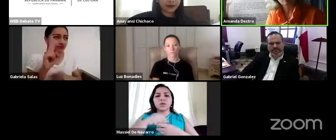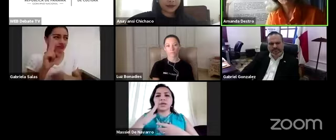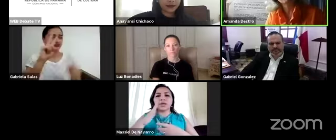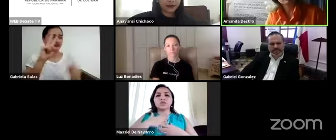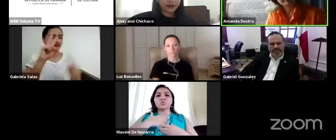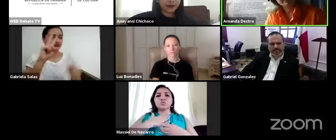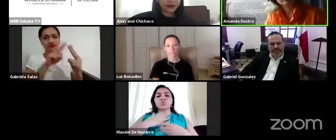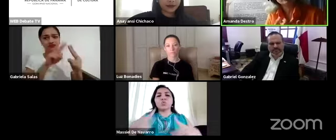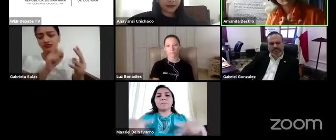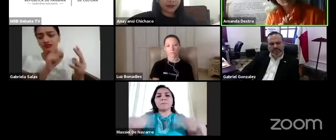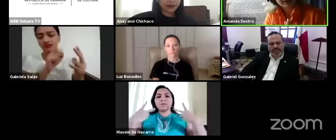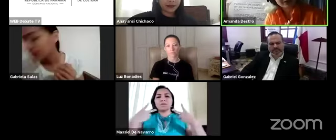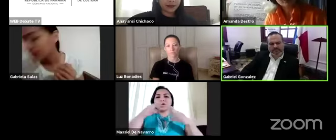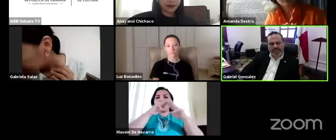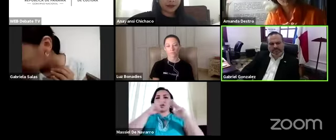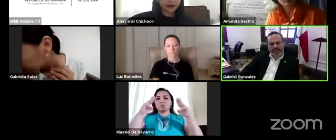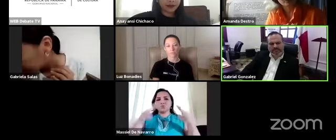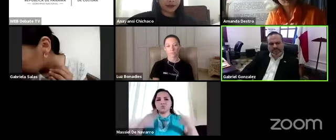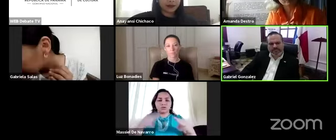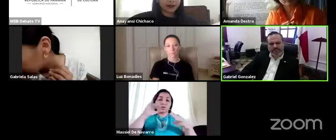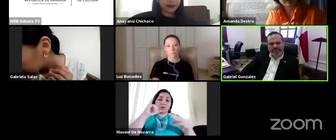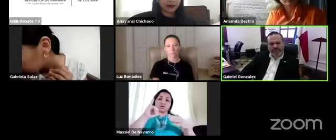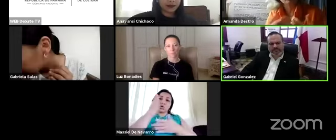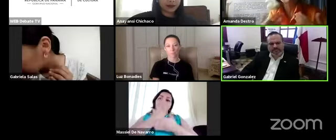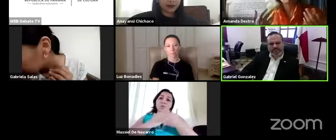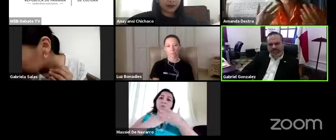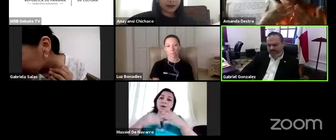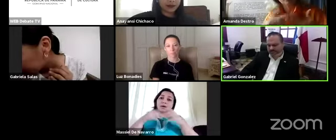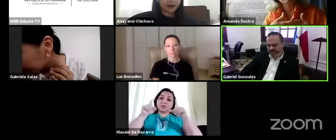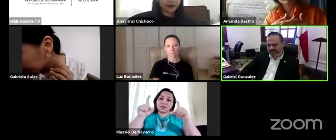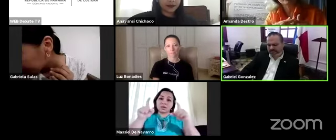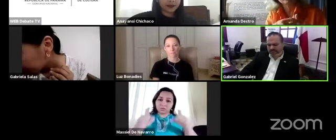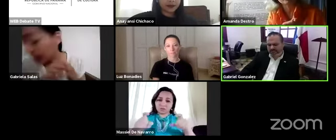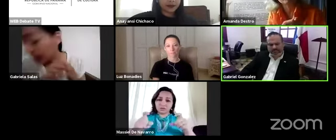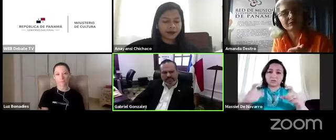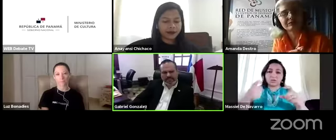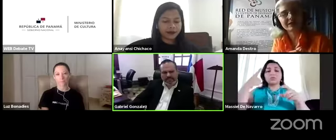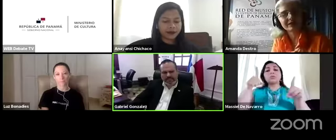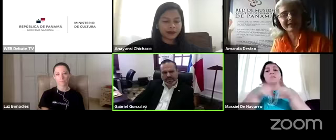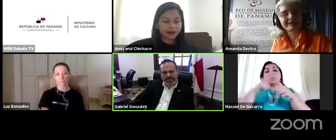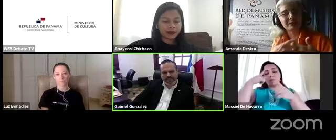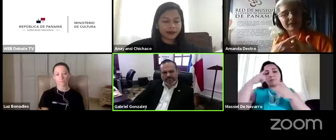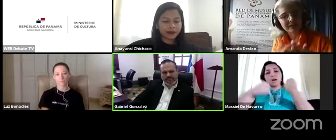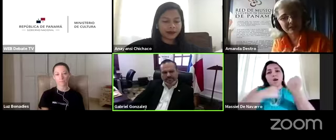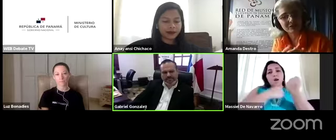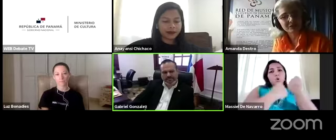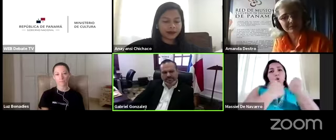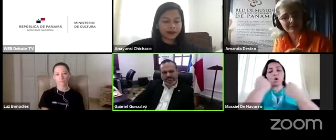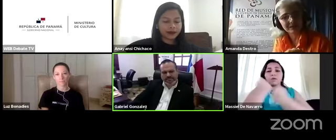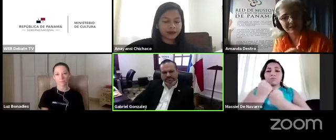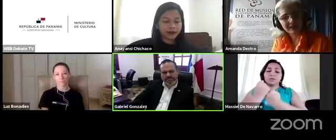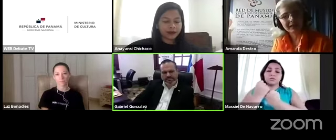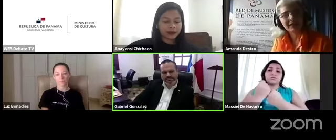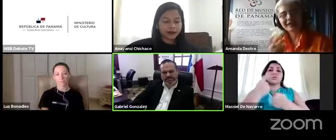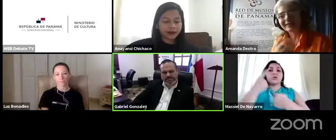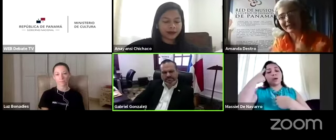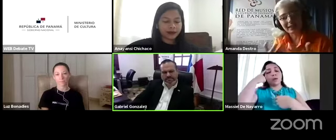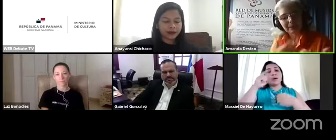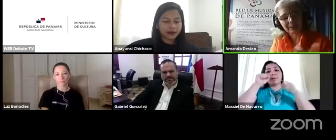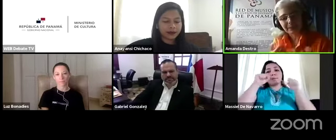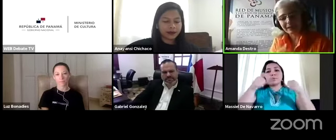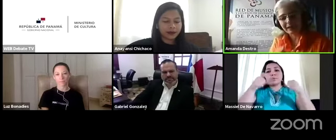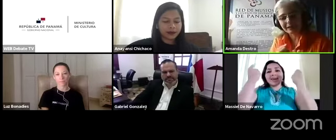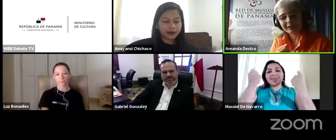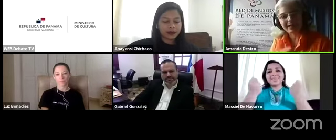como instrumentos de educación, como instrumentos de colaboración, de interpretación y de